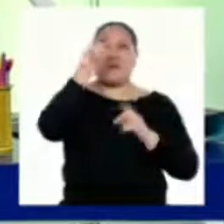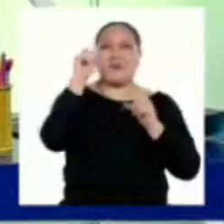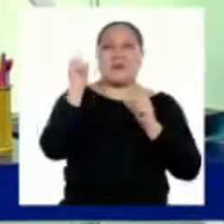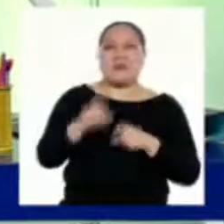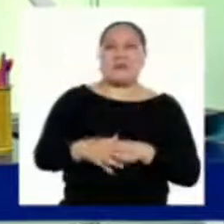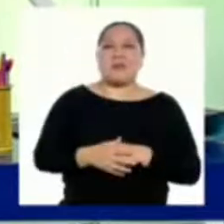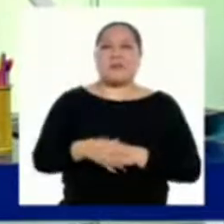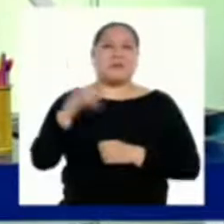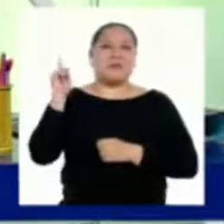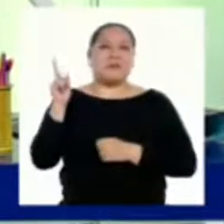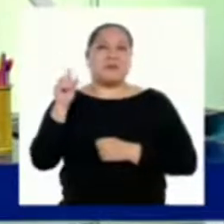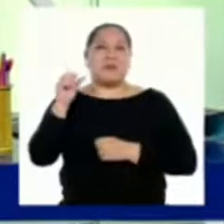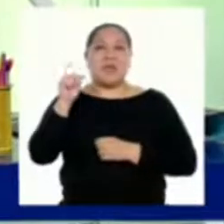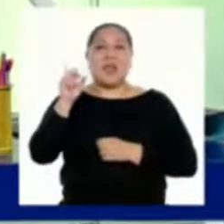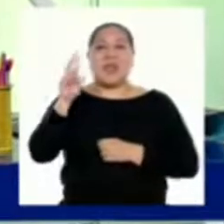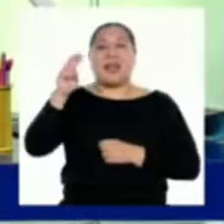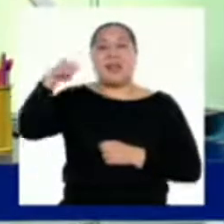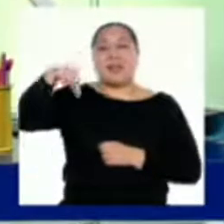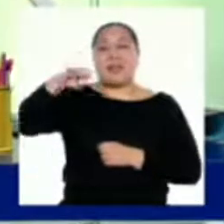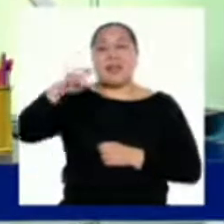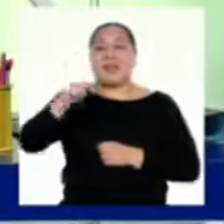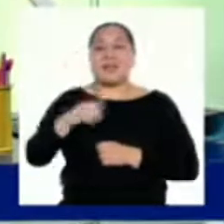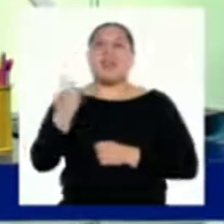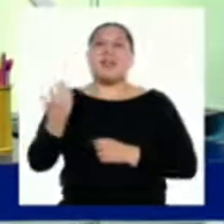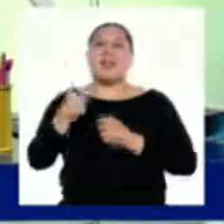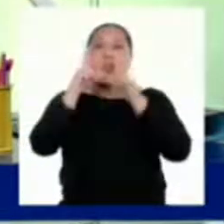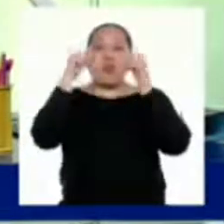de parte de Arlet desde la ciudad de Loreto